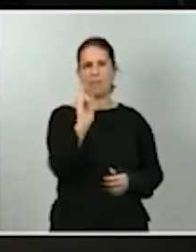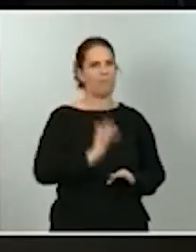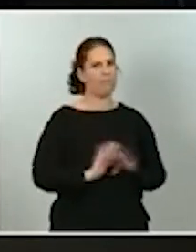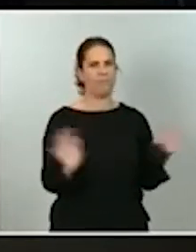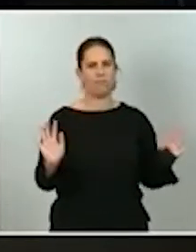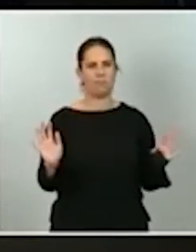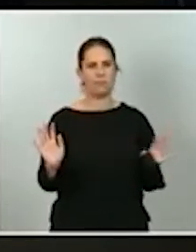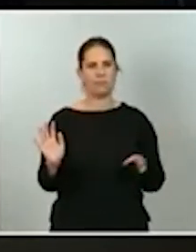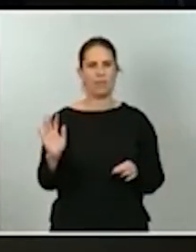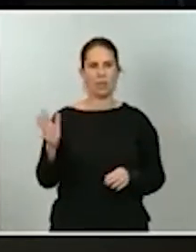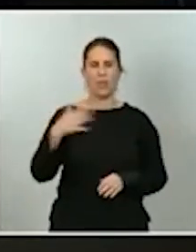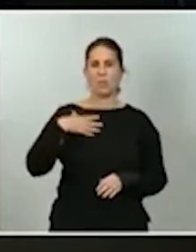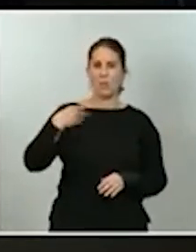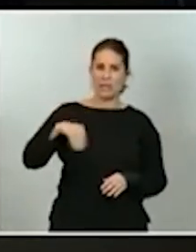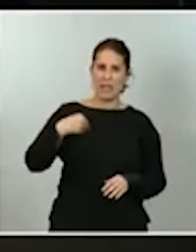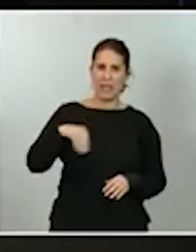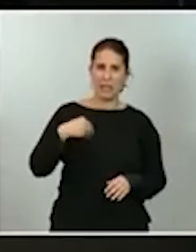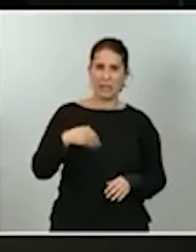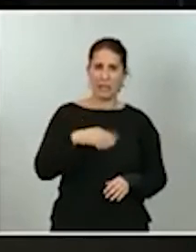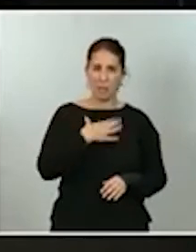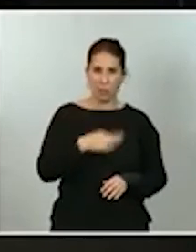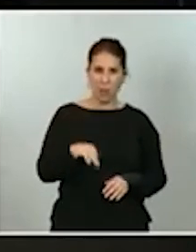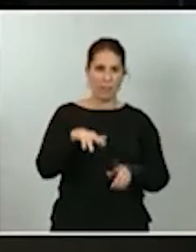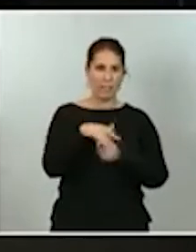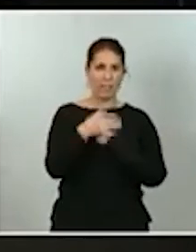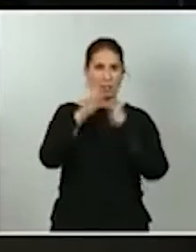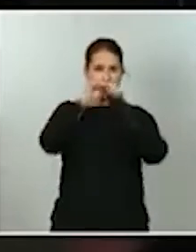ese escenario para un acuerdo urgente?